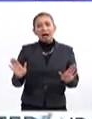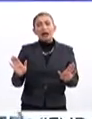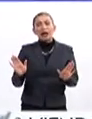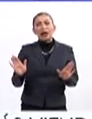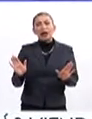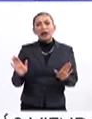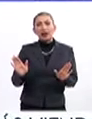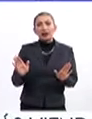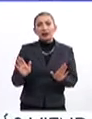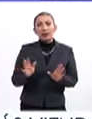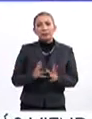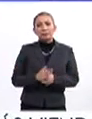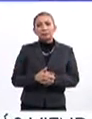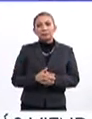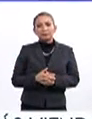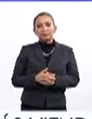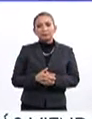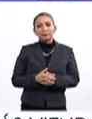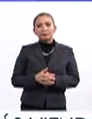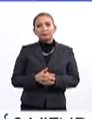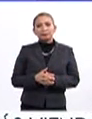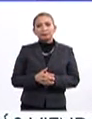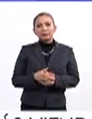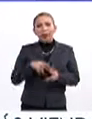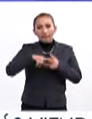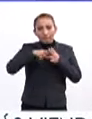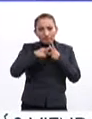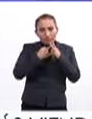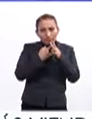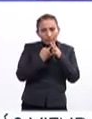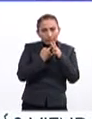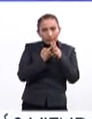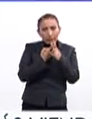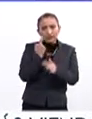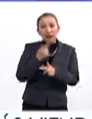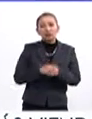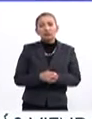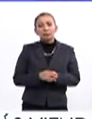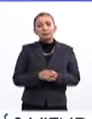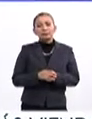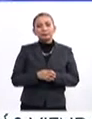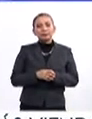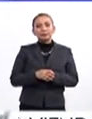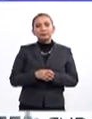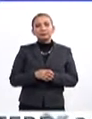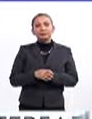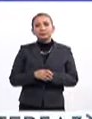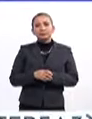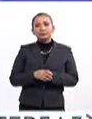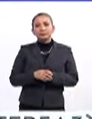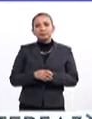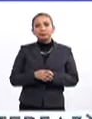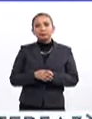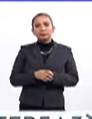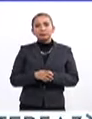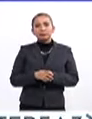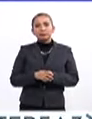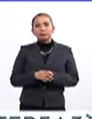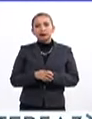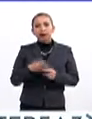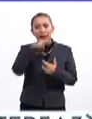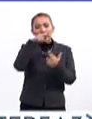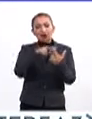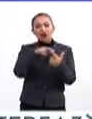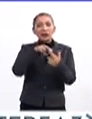iniciando en las